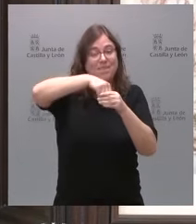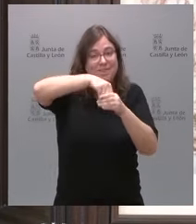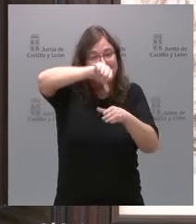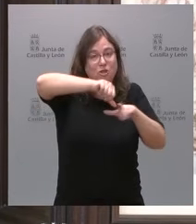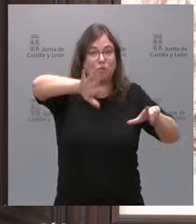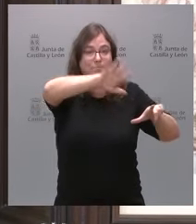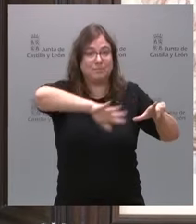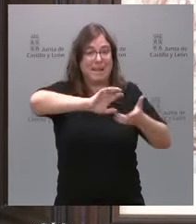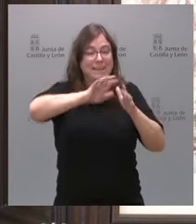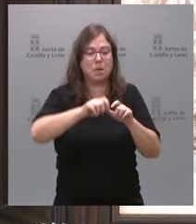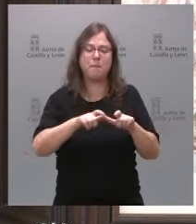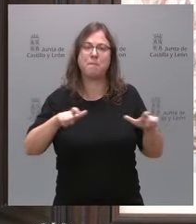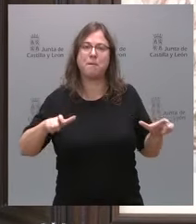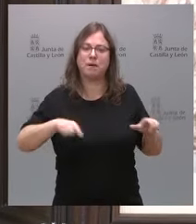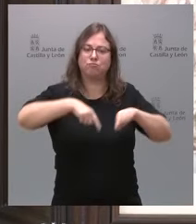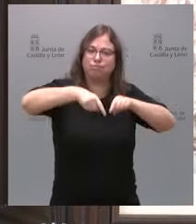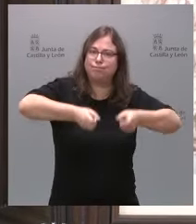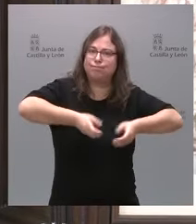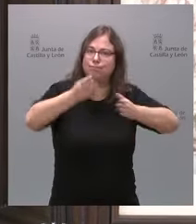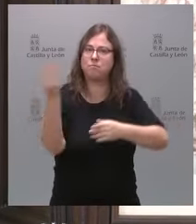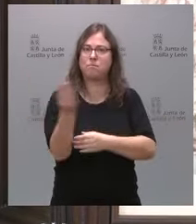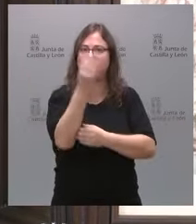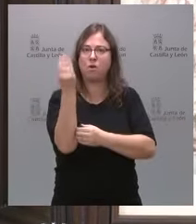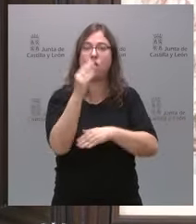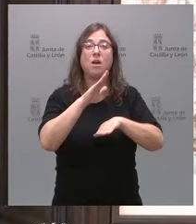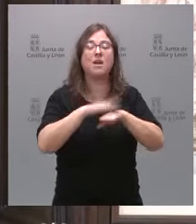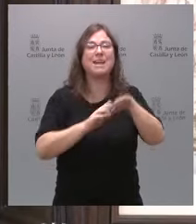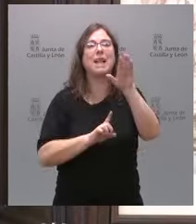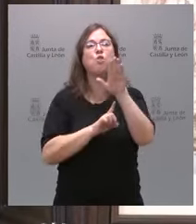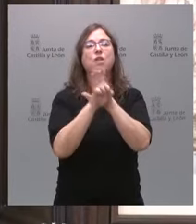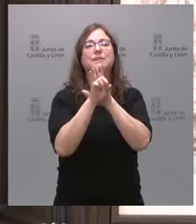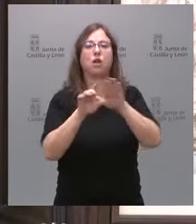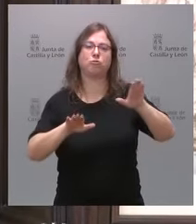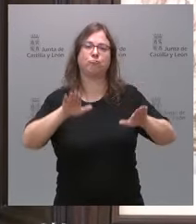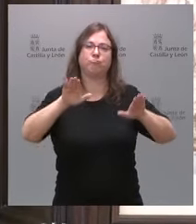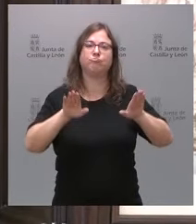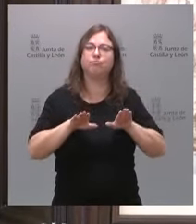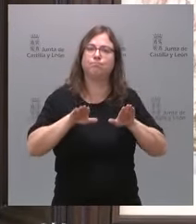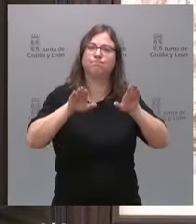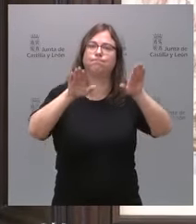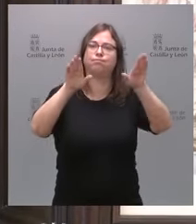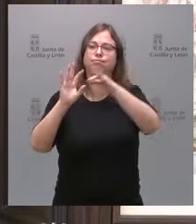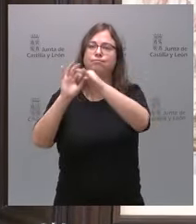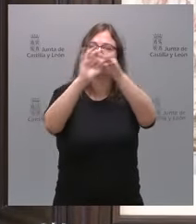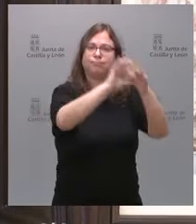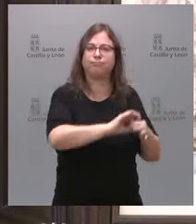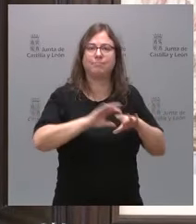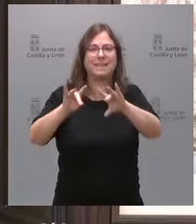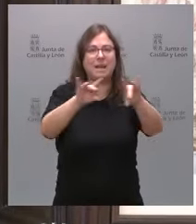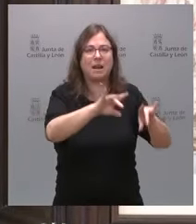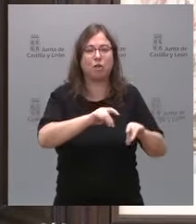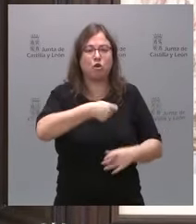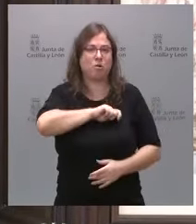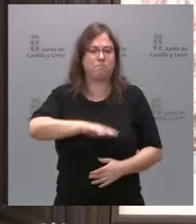y en concreto de Castilla y León. Queremos que haya un desarrollo equilibrado, armónico y de cohesión territorial de